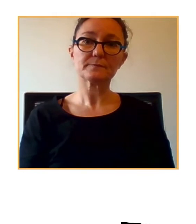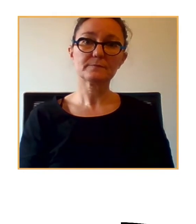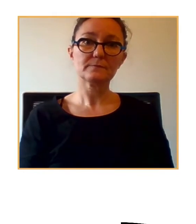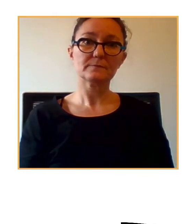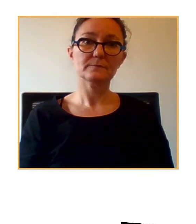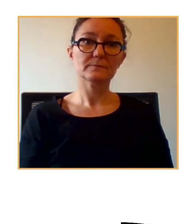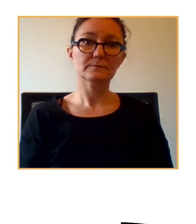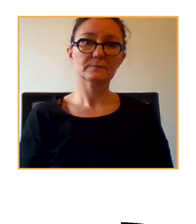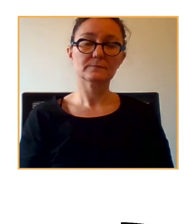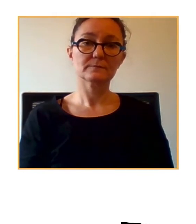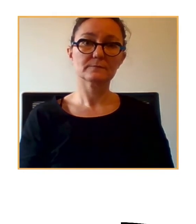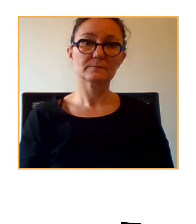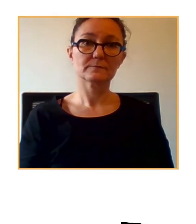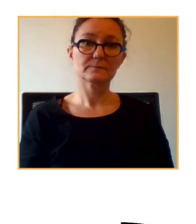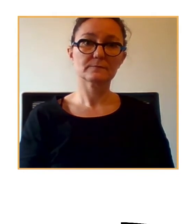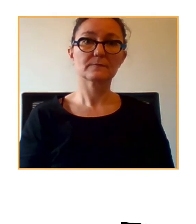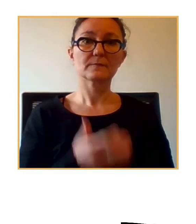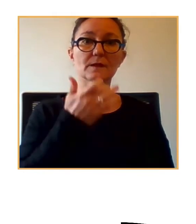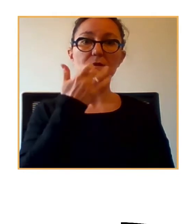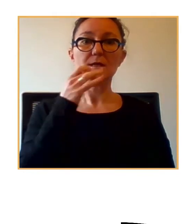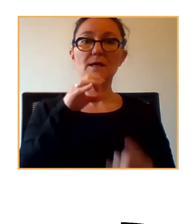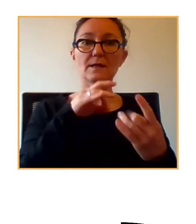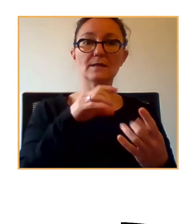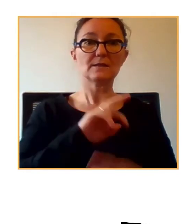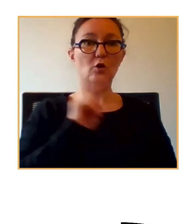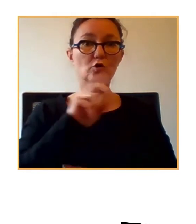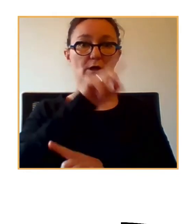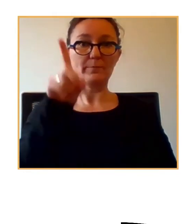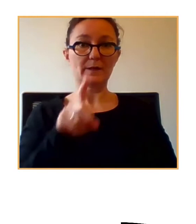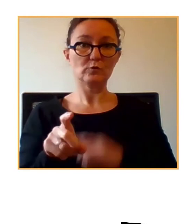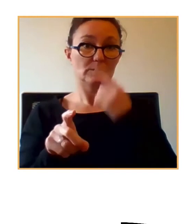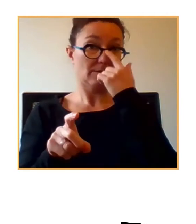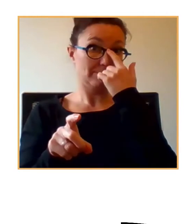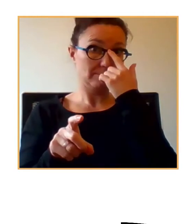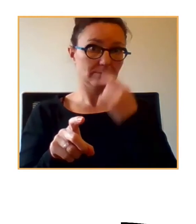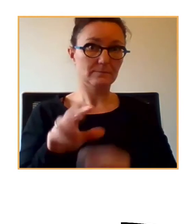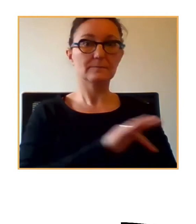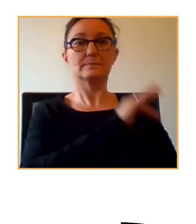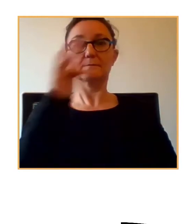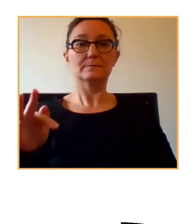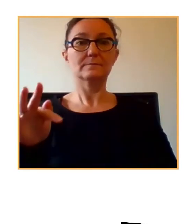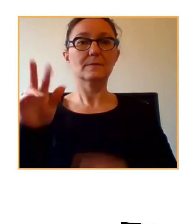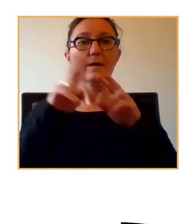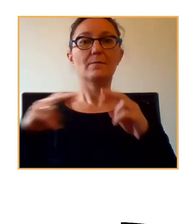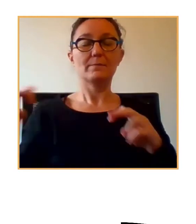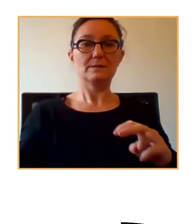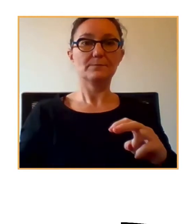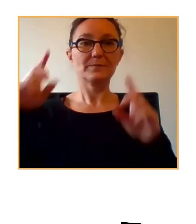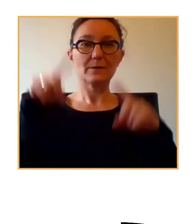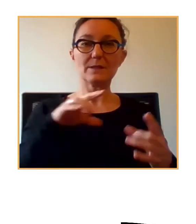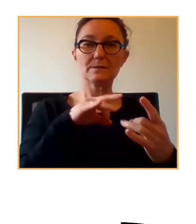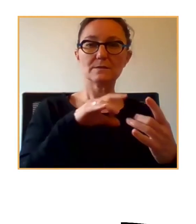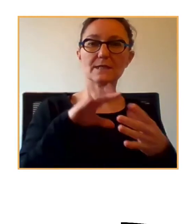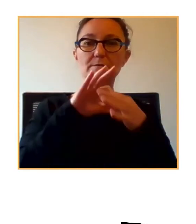Bien, si hay más preguntas en el chat, hay una que va a pasar a la siguiente mesa redonda, una pregunta que también han hecho en el chat, que tiene